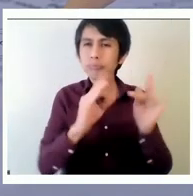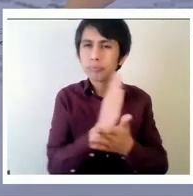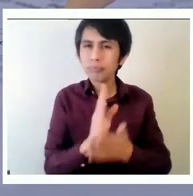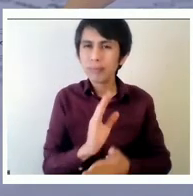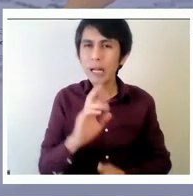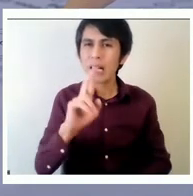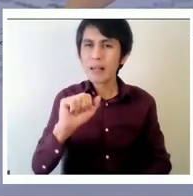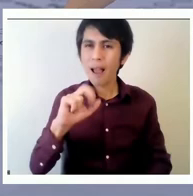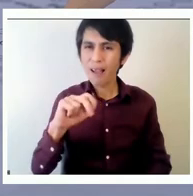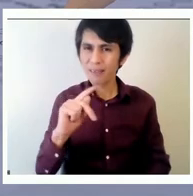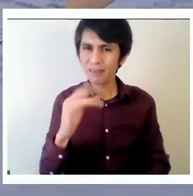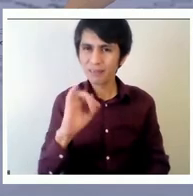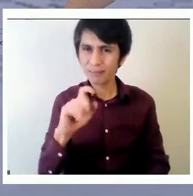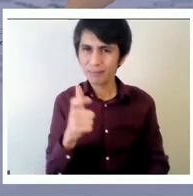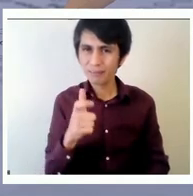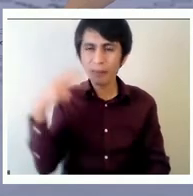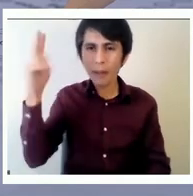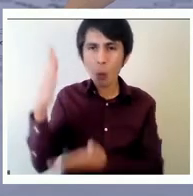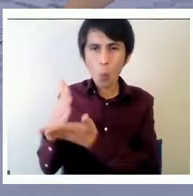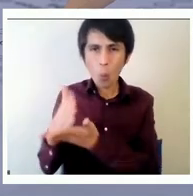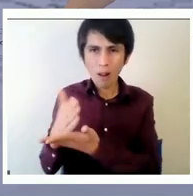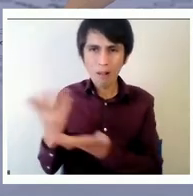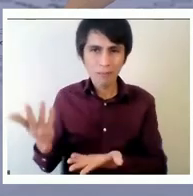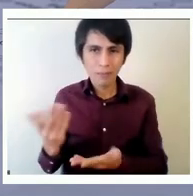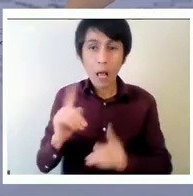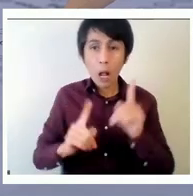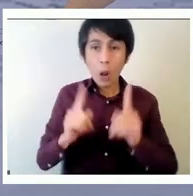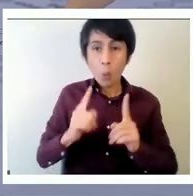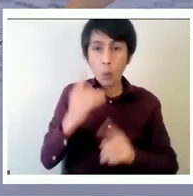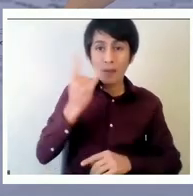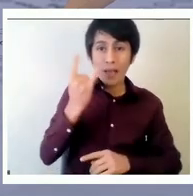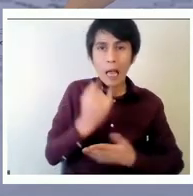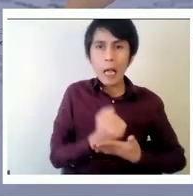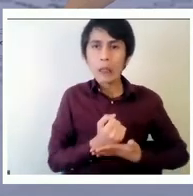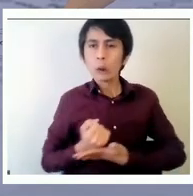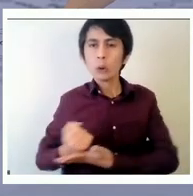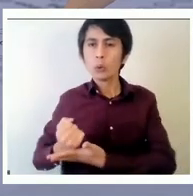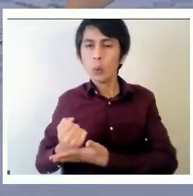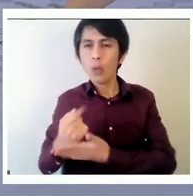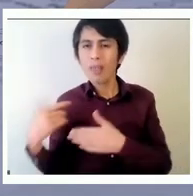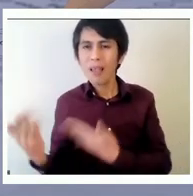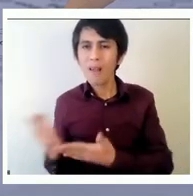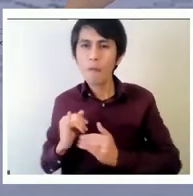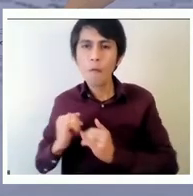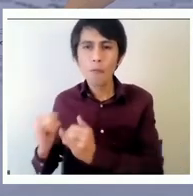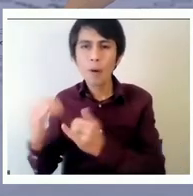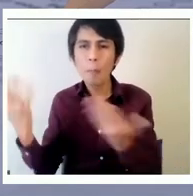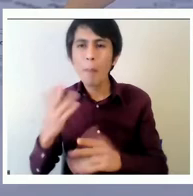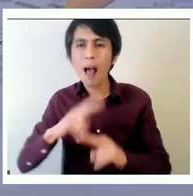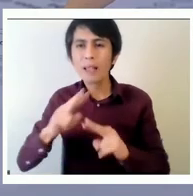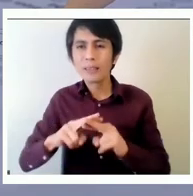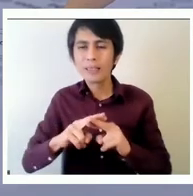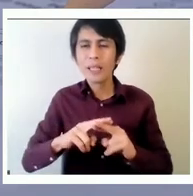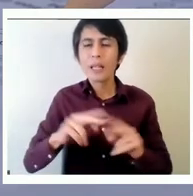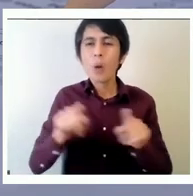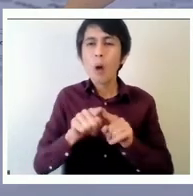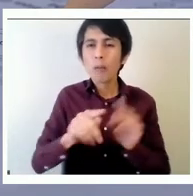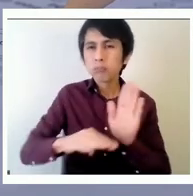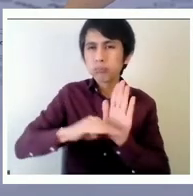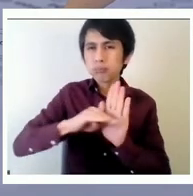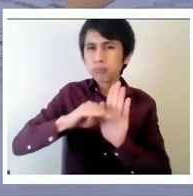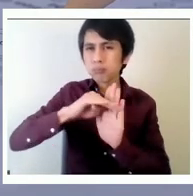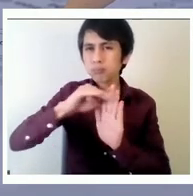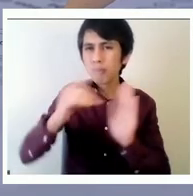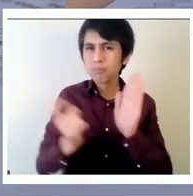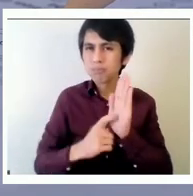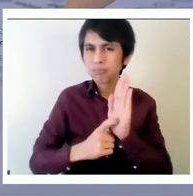y algunas universidades ayudan entregando información para hacer los rankings de colegio ha sido imposible que tal tiene